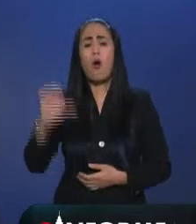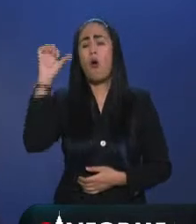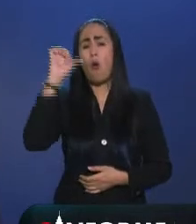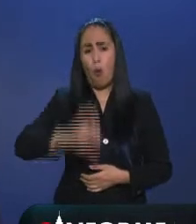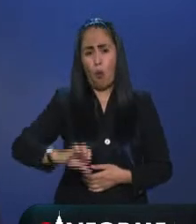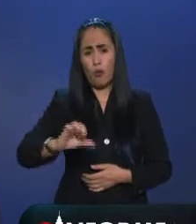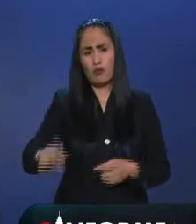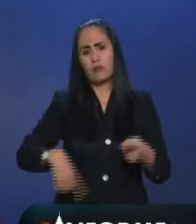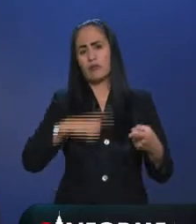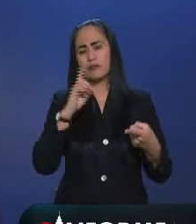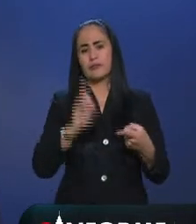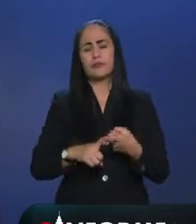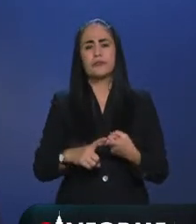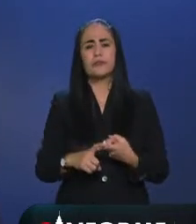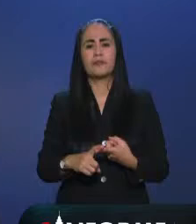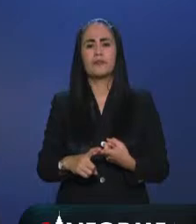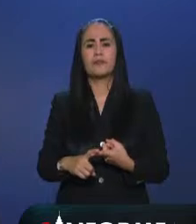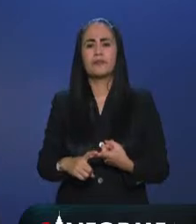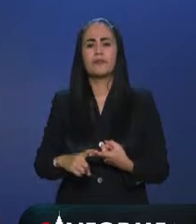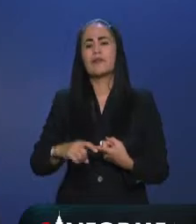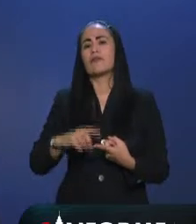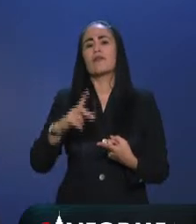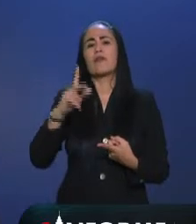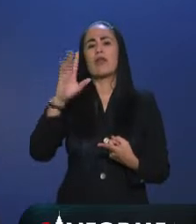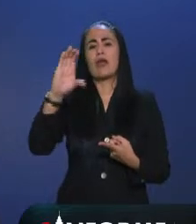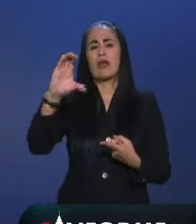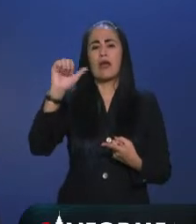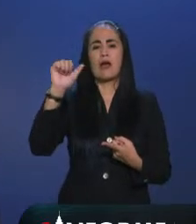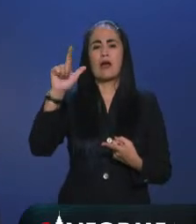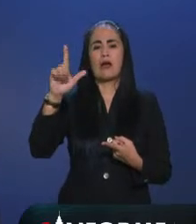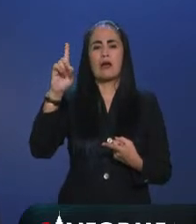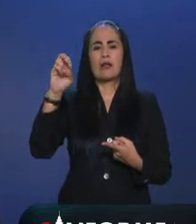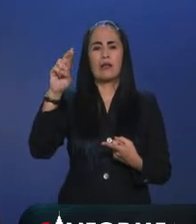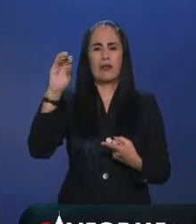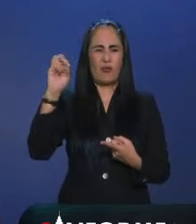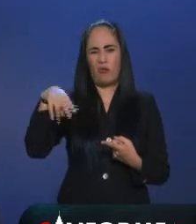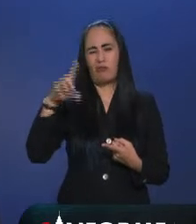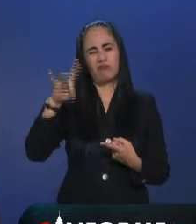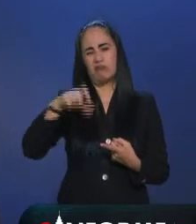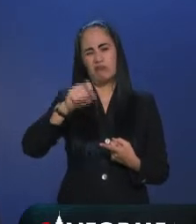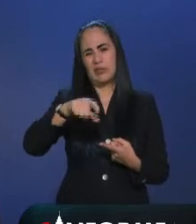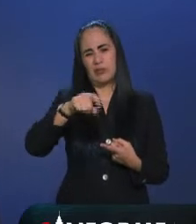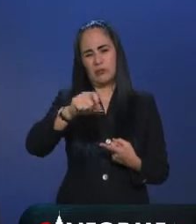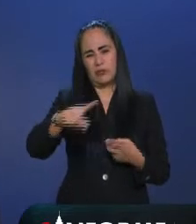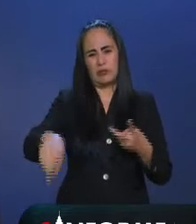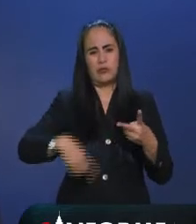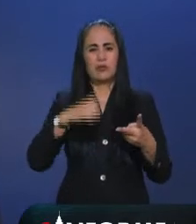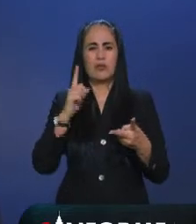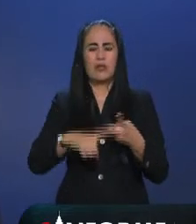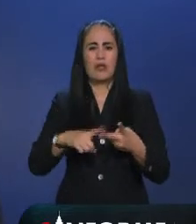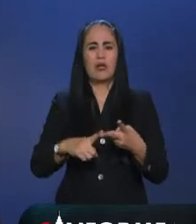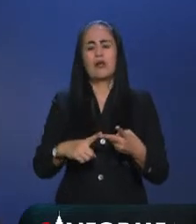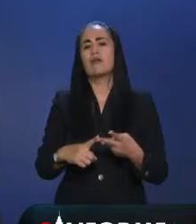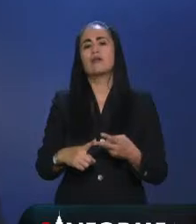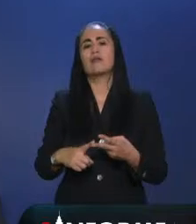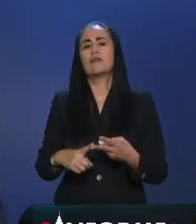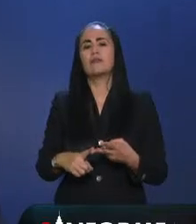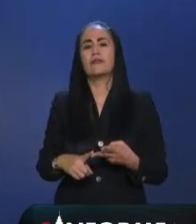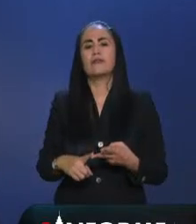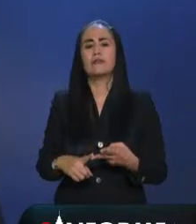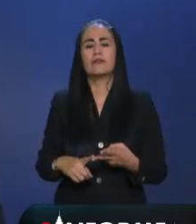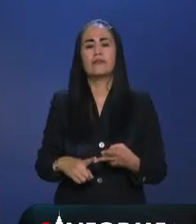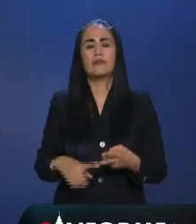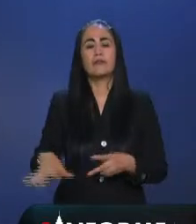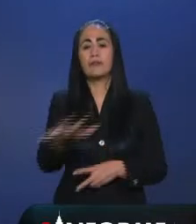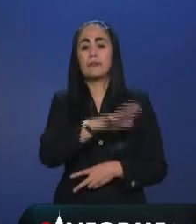aparte del clásico grupo Pro Calderón encontré las cuentas que regularmente amplifican a Moñete Ciudadanos y eso es lo que me llamó la atención